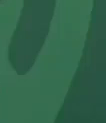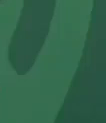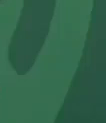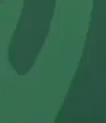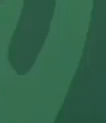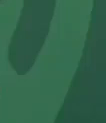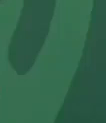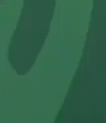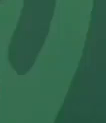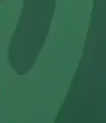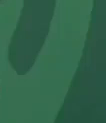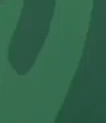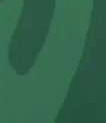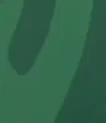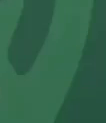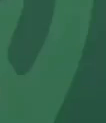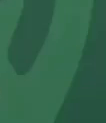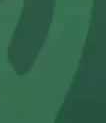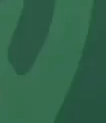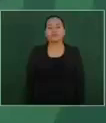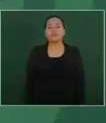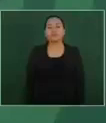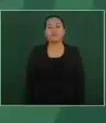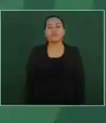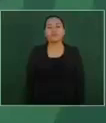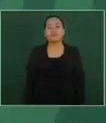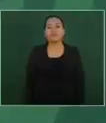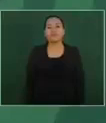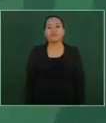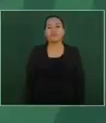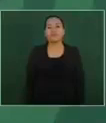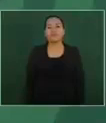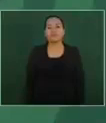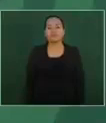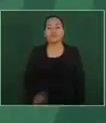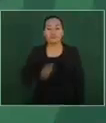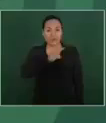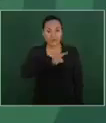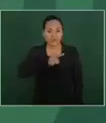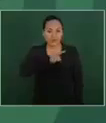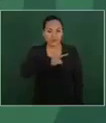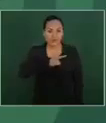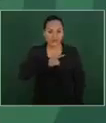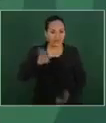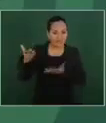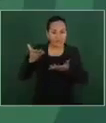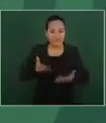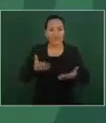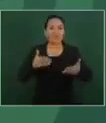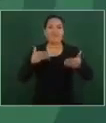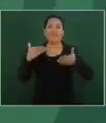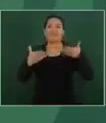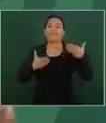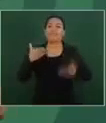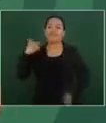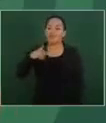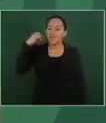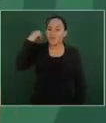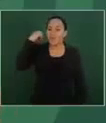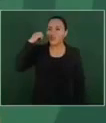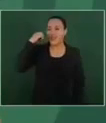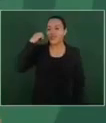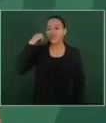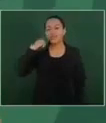bello estado con mucha